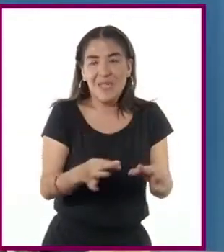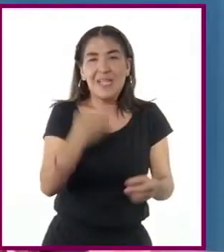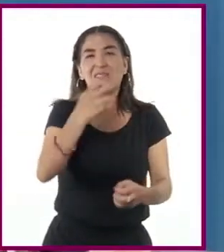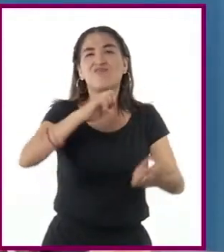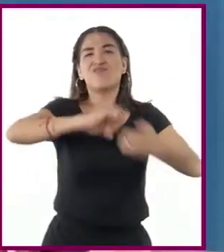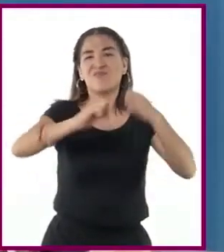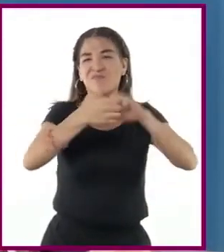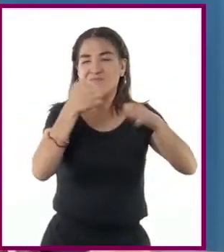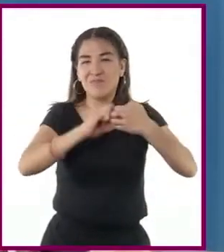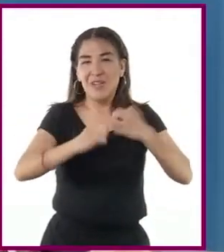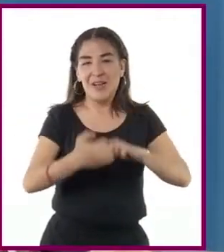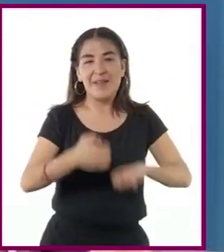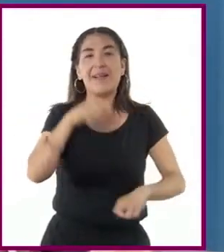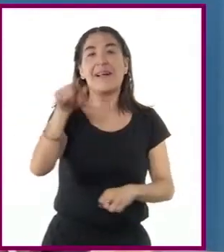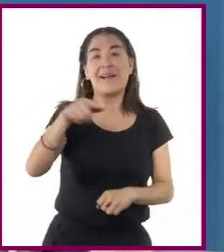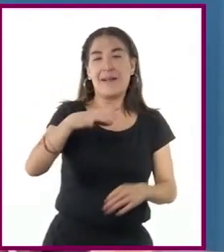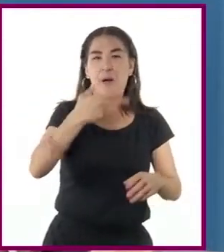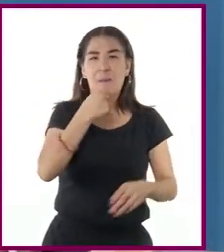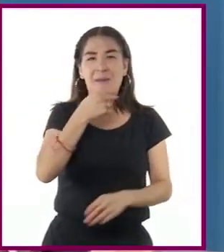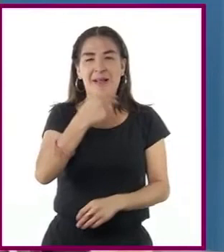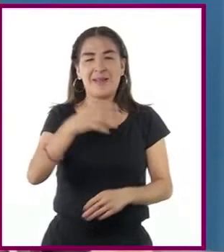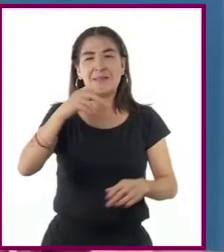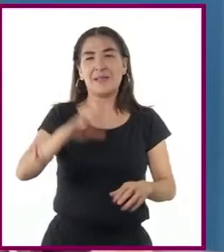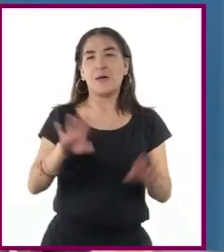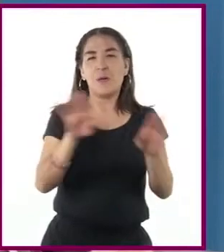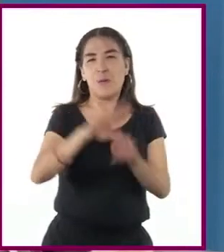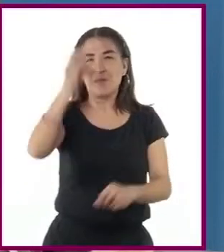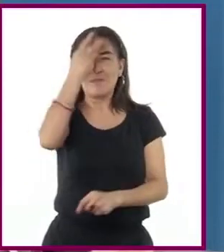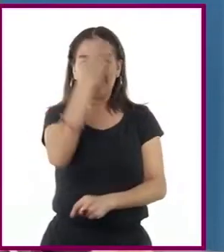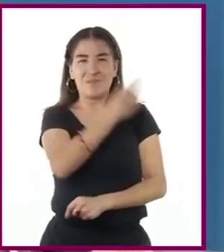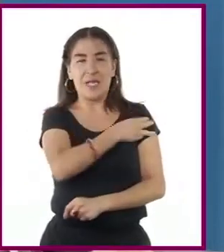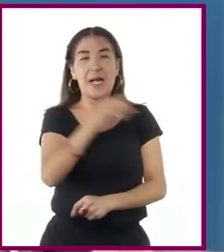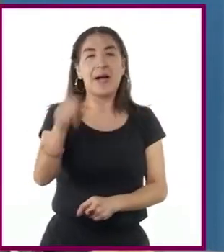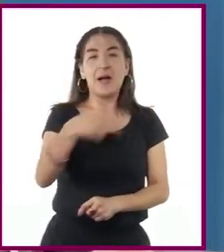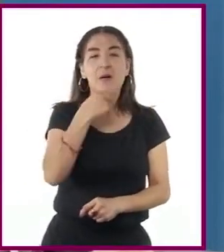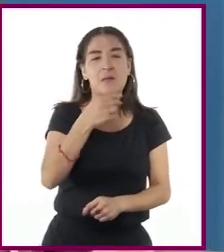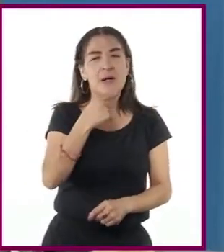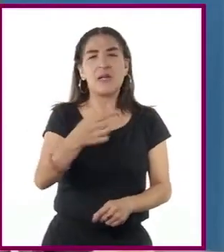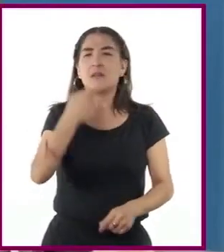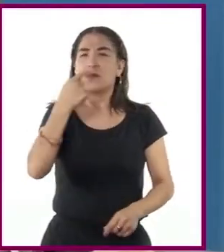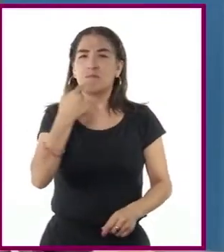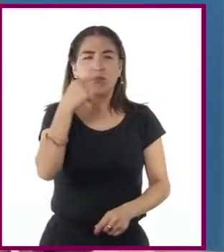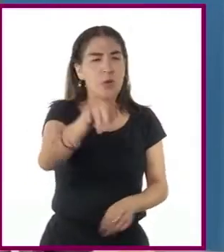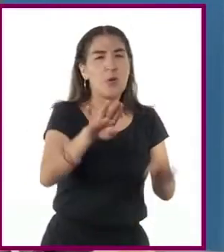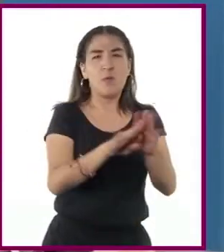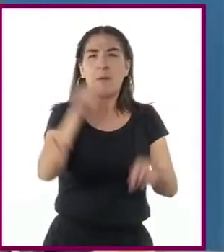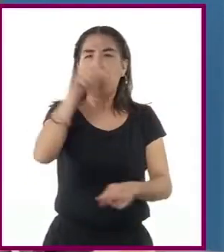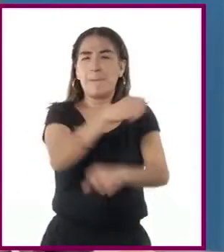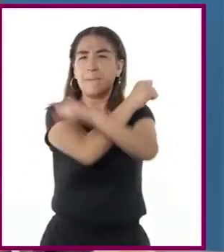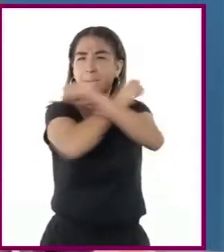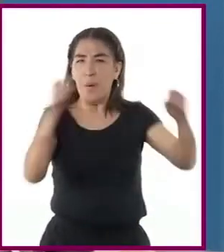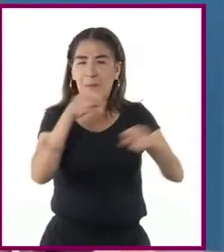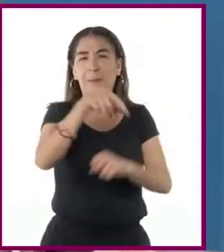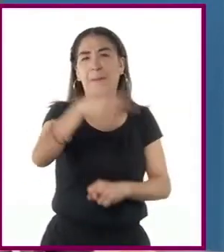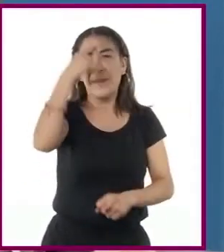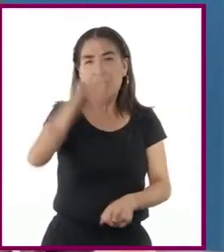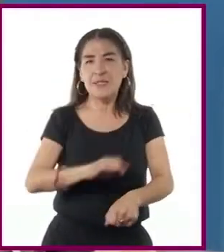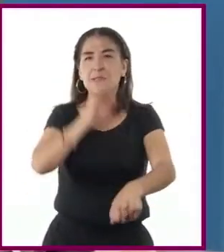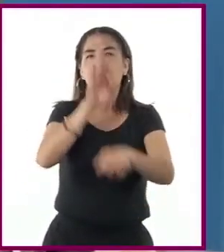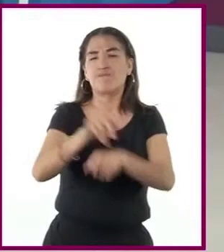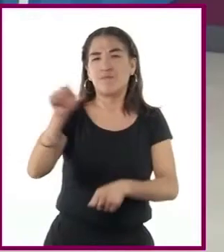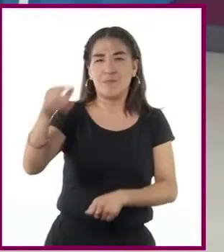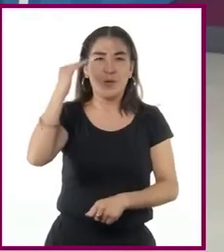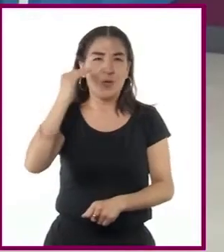fricciones, pues el general norteamericano MacArthur proponía arrojar armas atómicas a China por su intervención a favor de la Corea